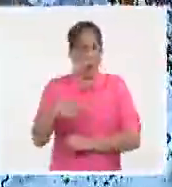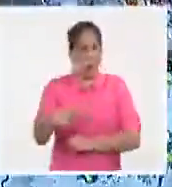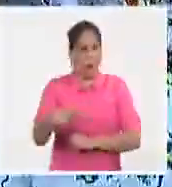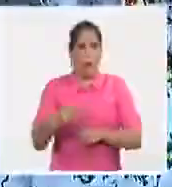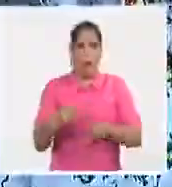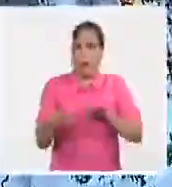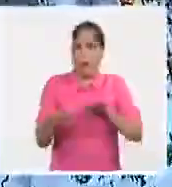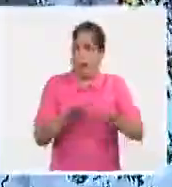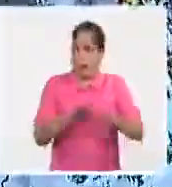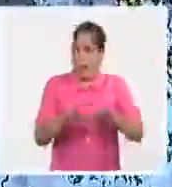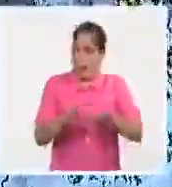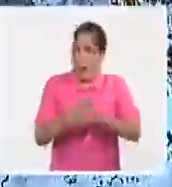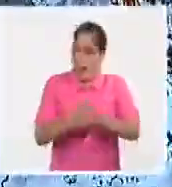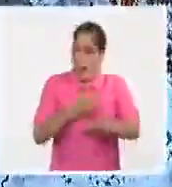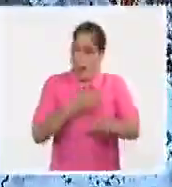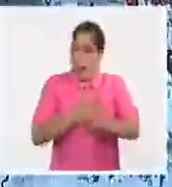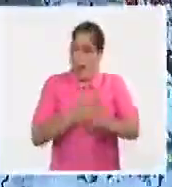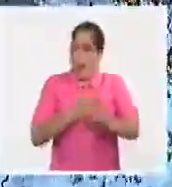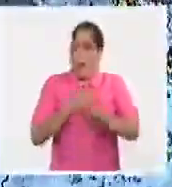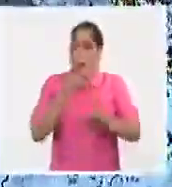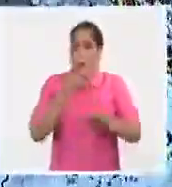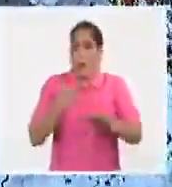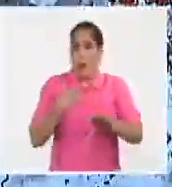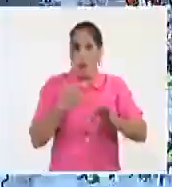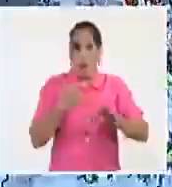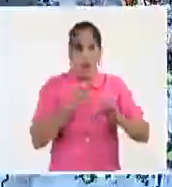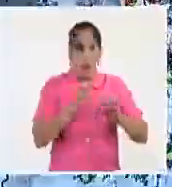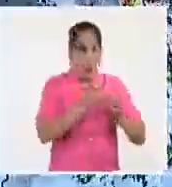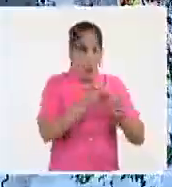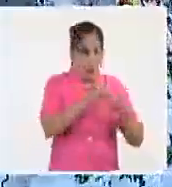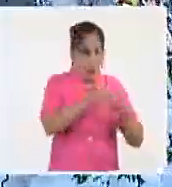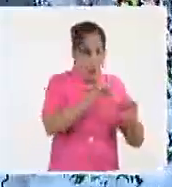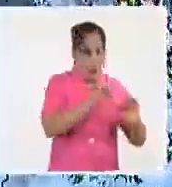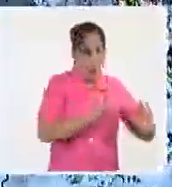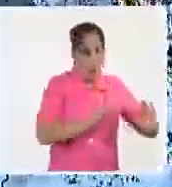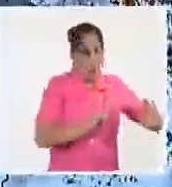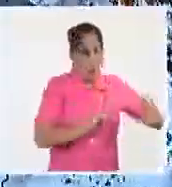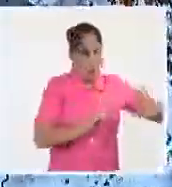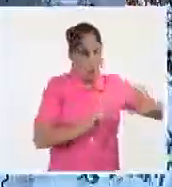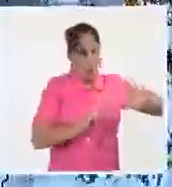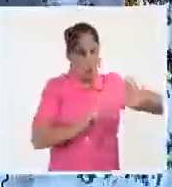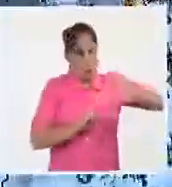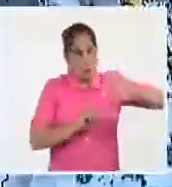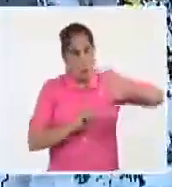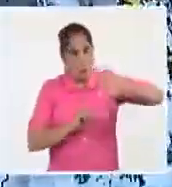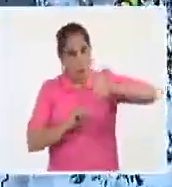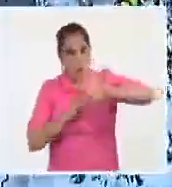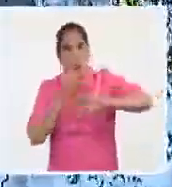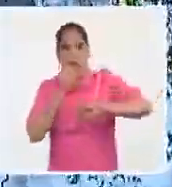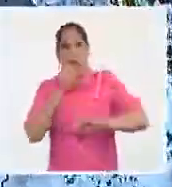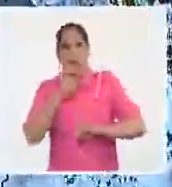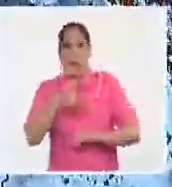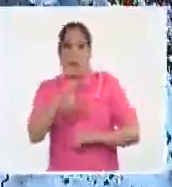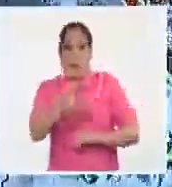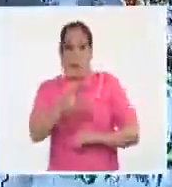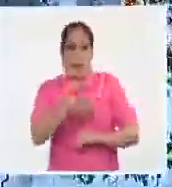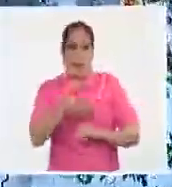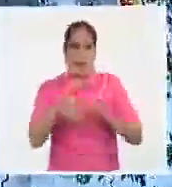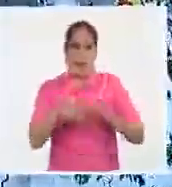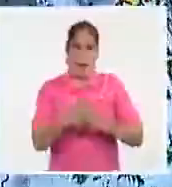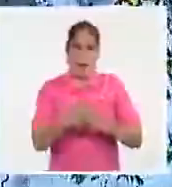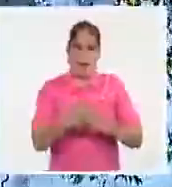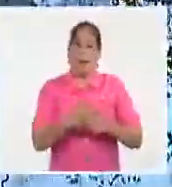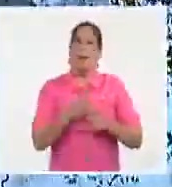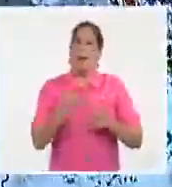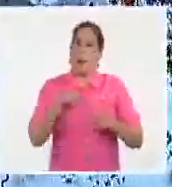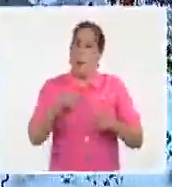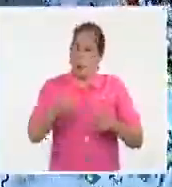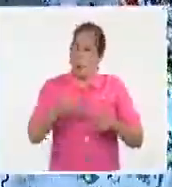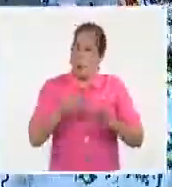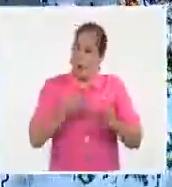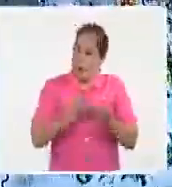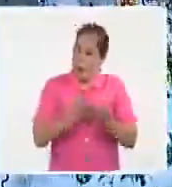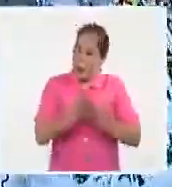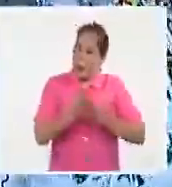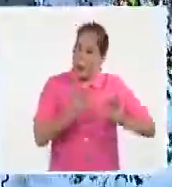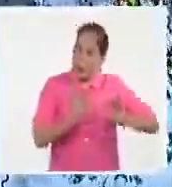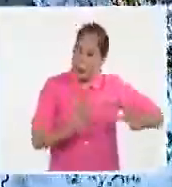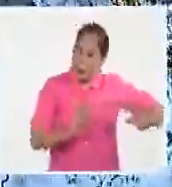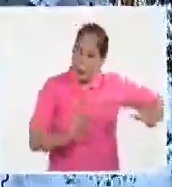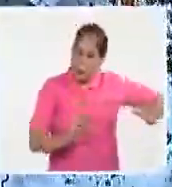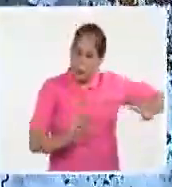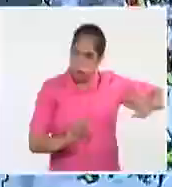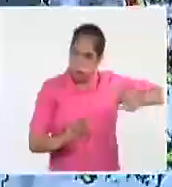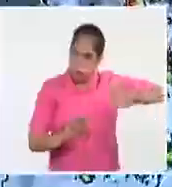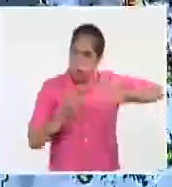preparado sobre la evolución y futura trayectoria que tendrá el sistema en los próximos días, que le repito, de mantener esa trayectoria